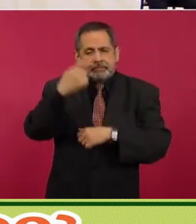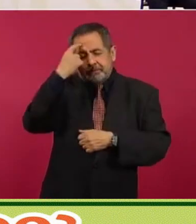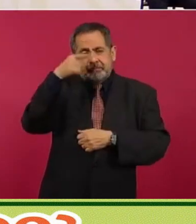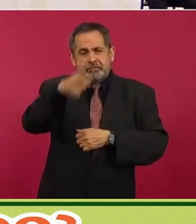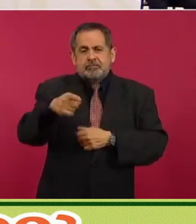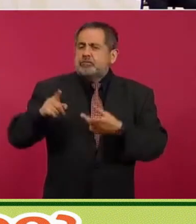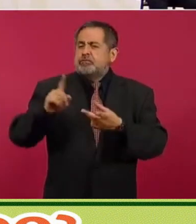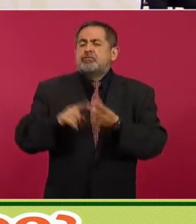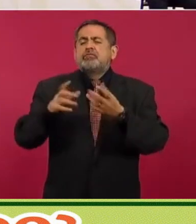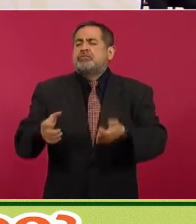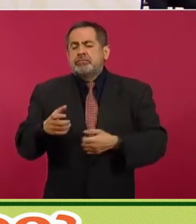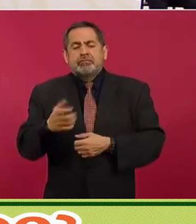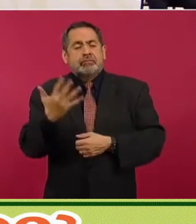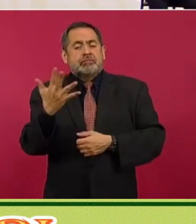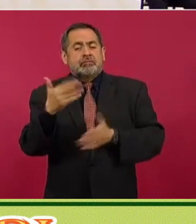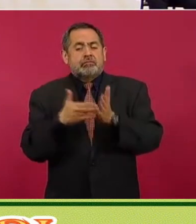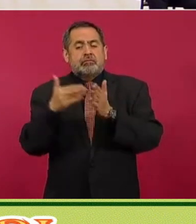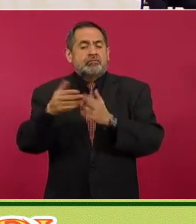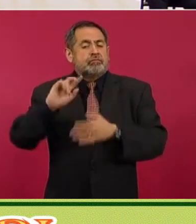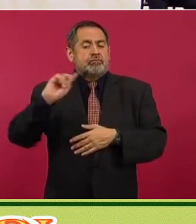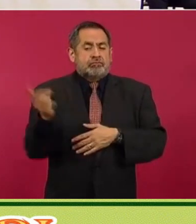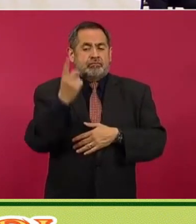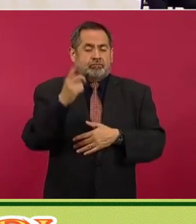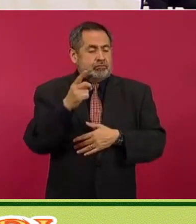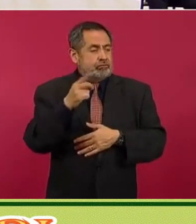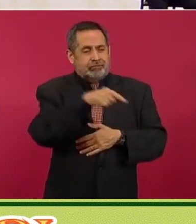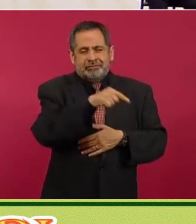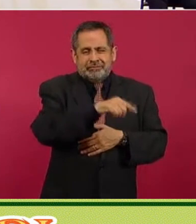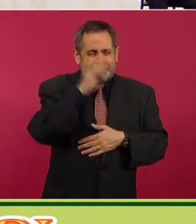si dónde estaban los 50 millones de dólares de Ansira.